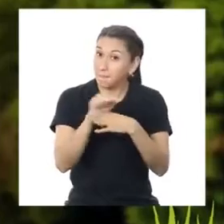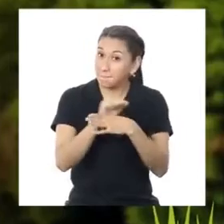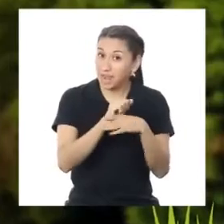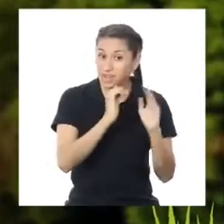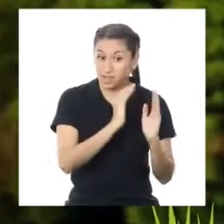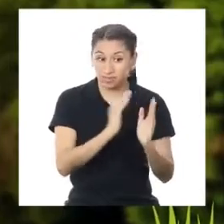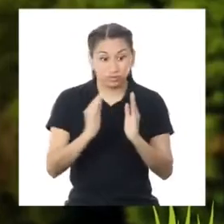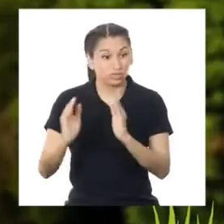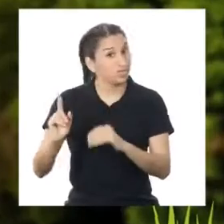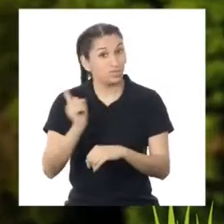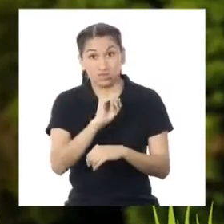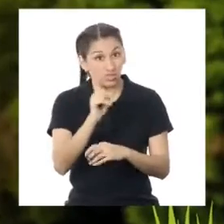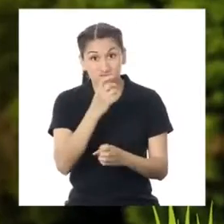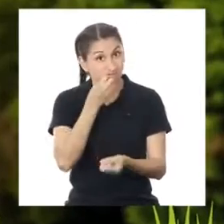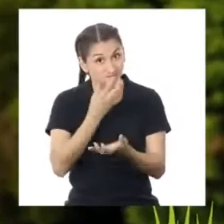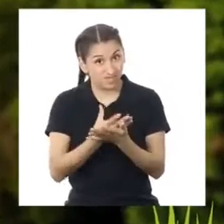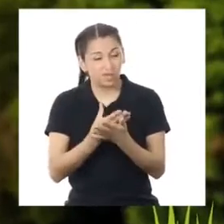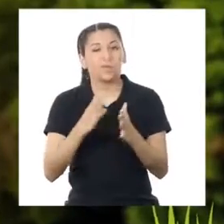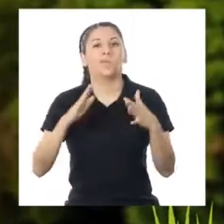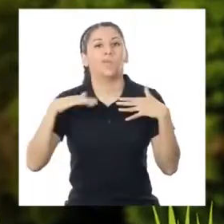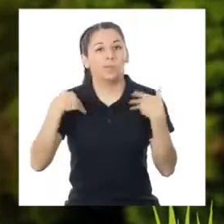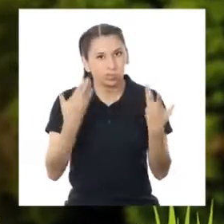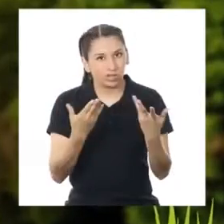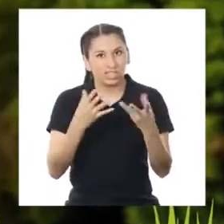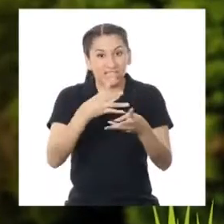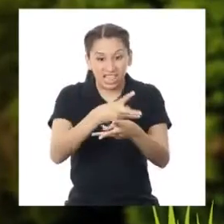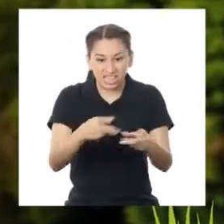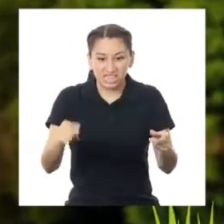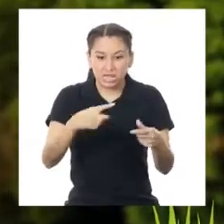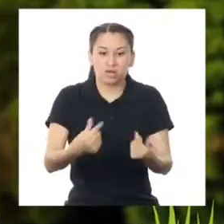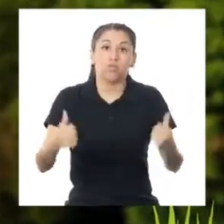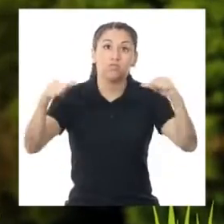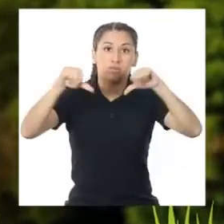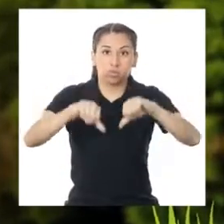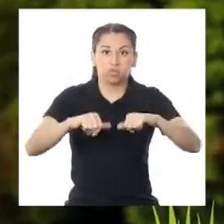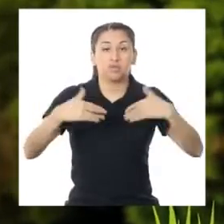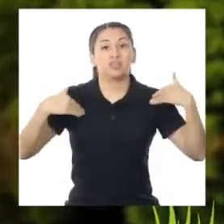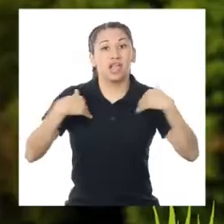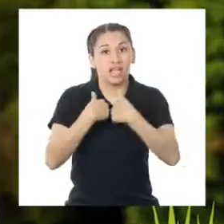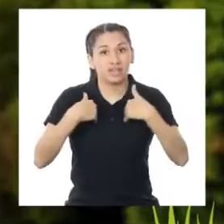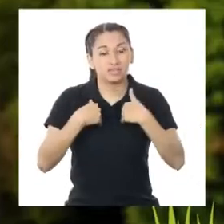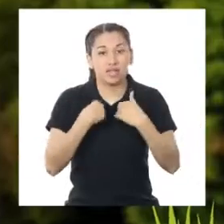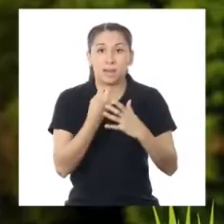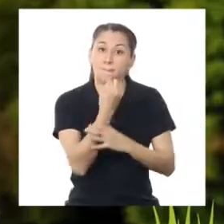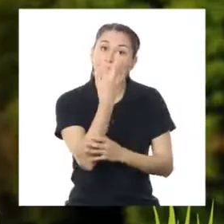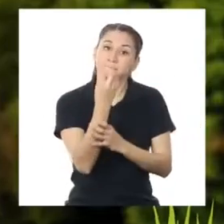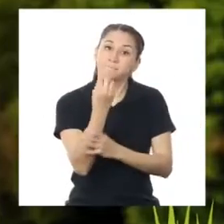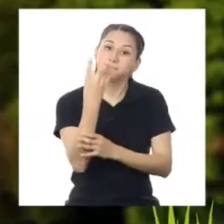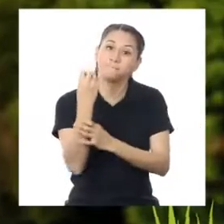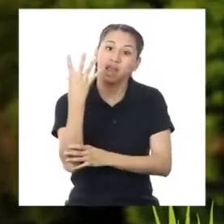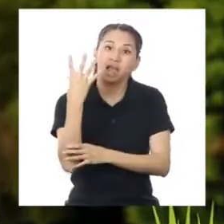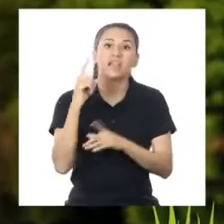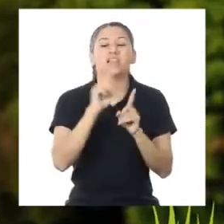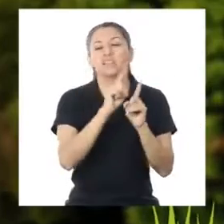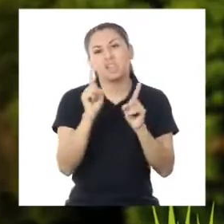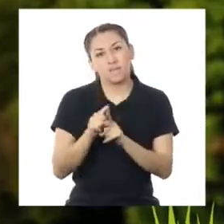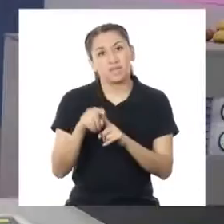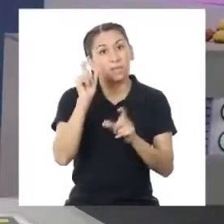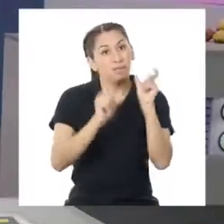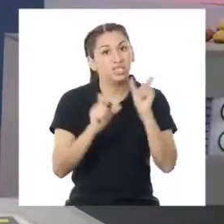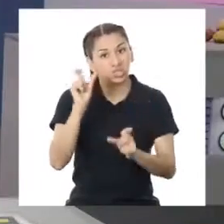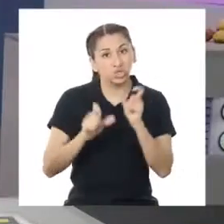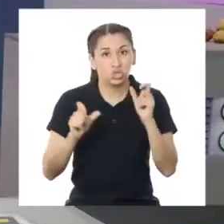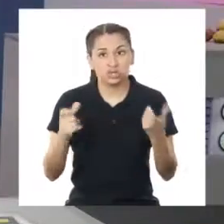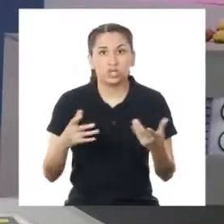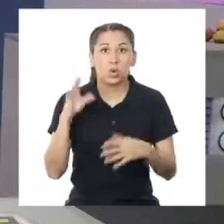utilizan adecuadamente, podrían afectar a la tierra, los animales, plantas nativas y a las personas.